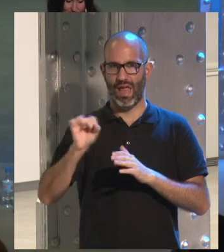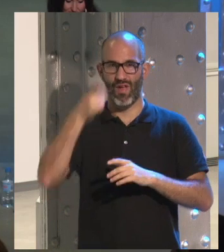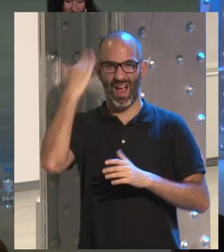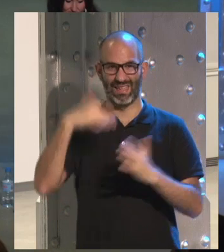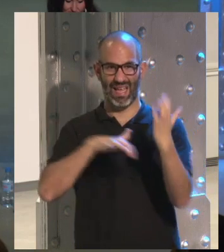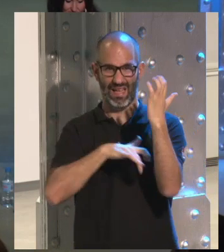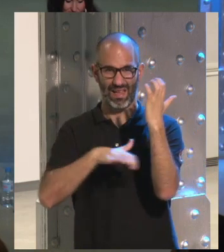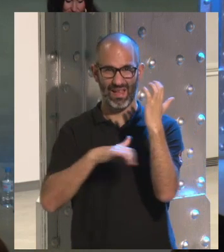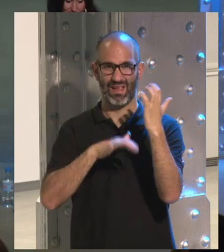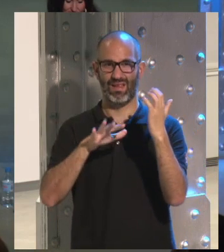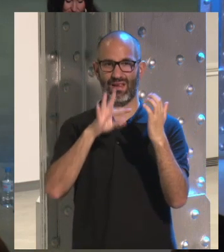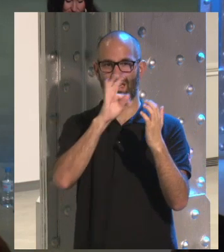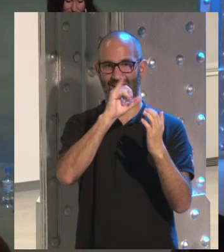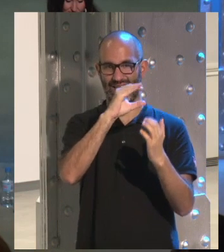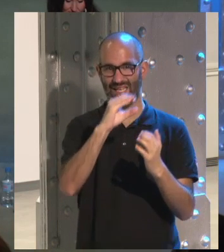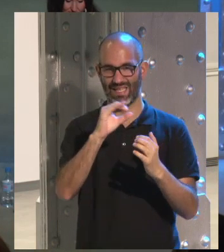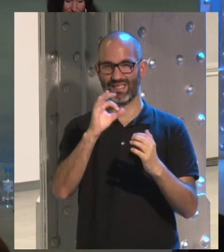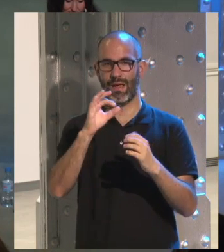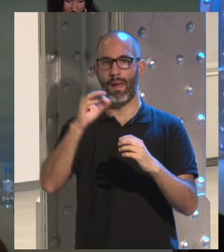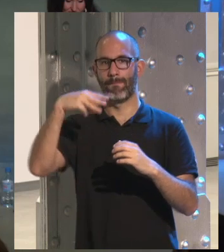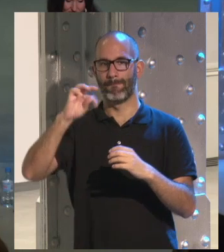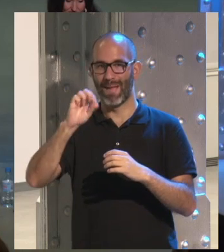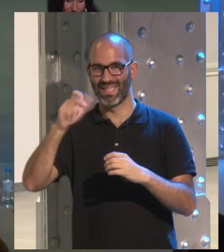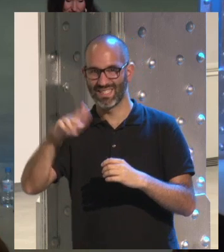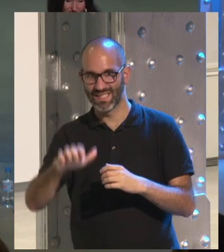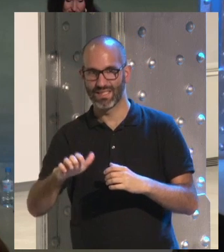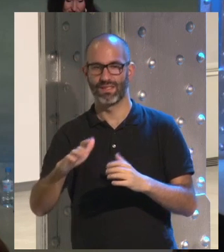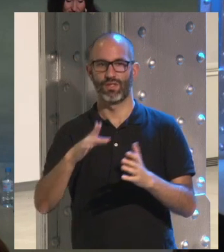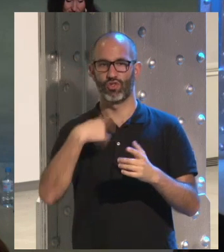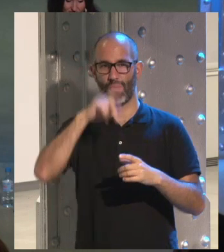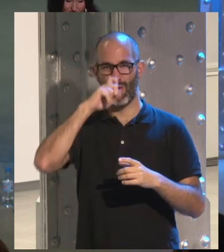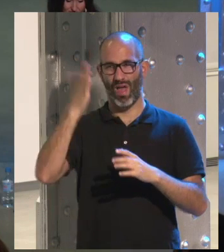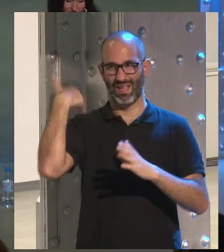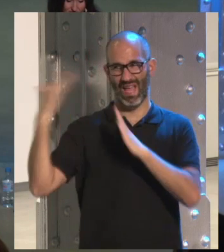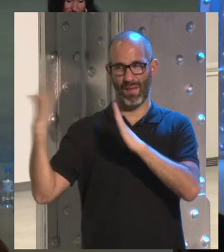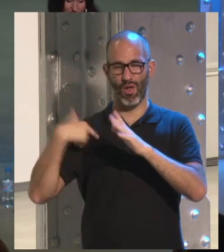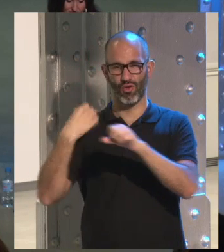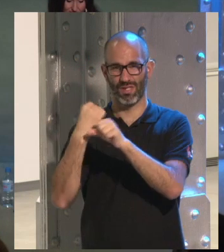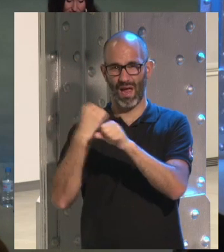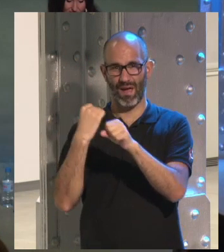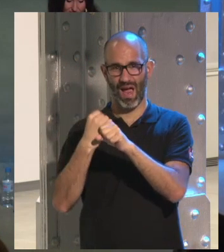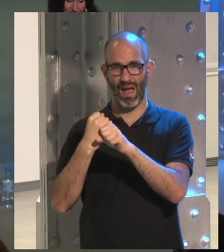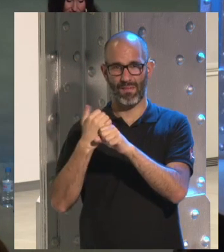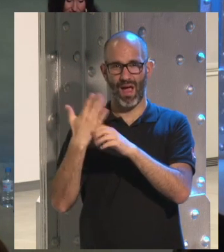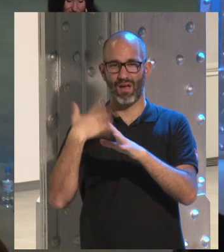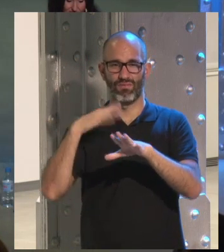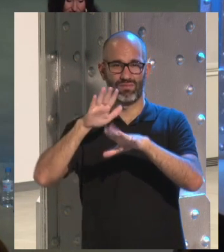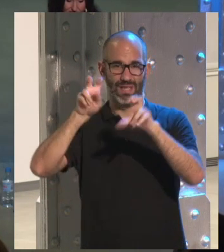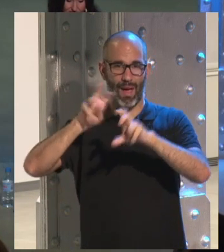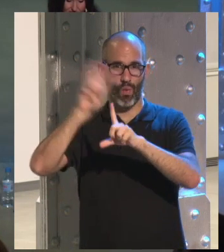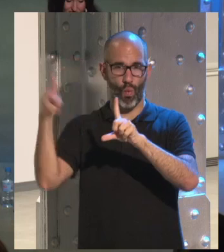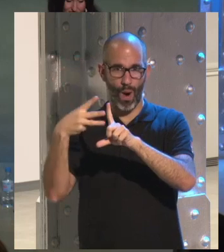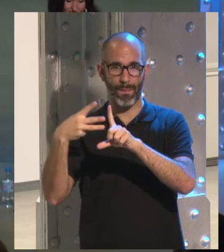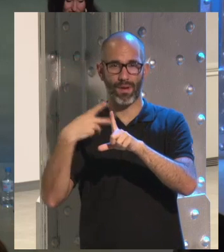el Mithic el Match y todos estos Yo trabajaba en esa época en una web y